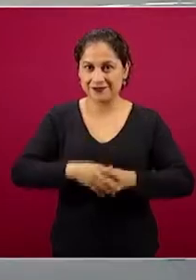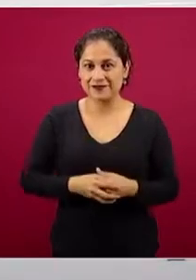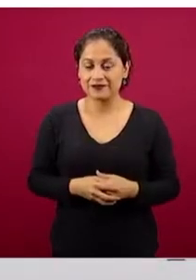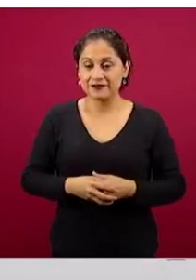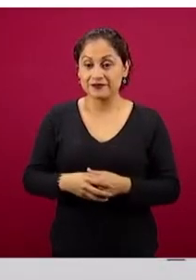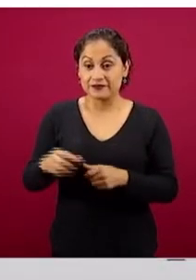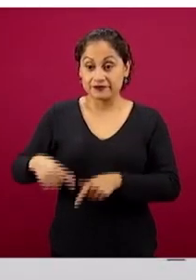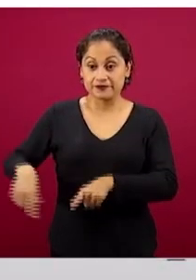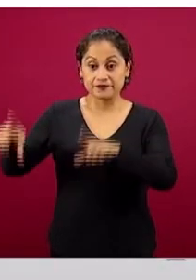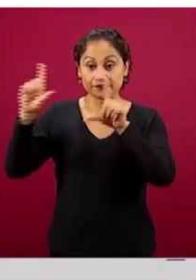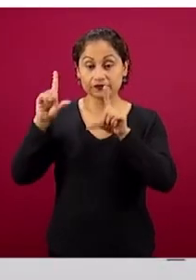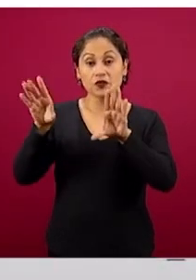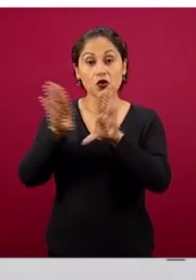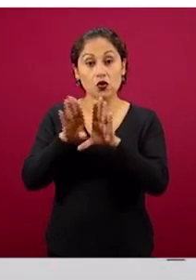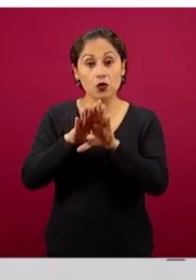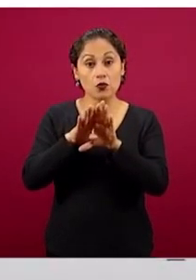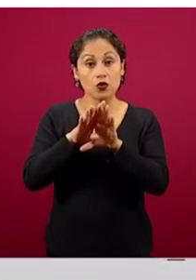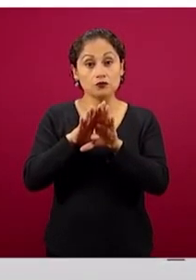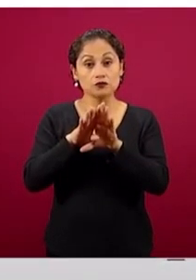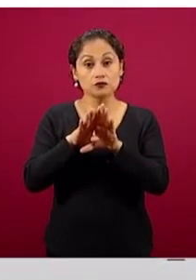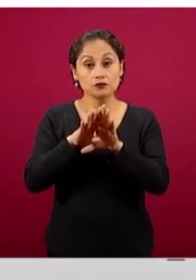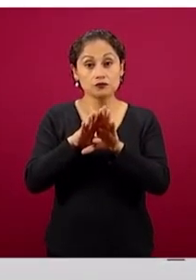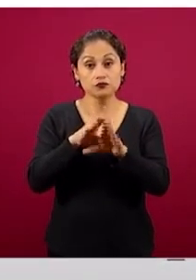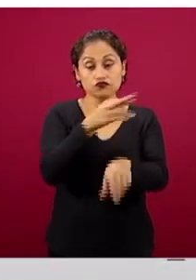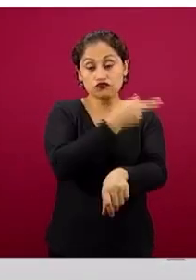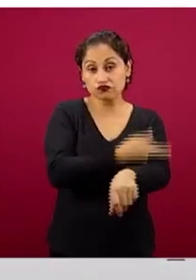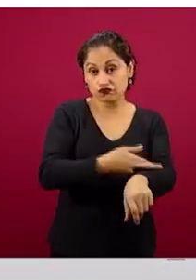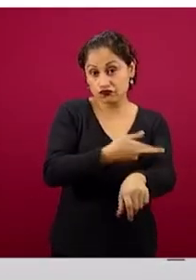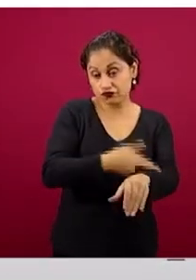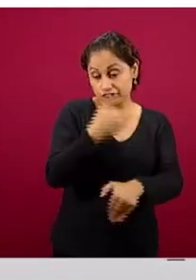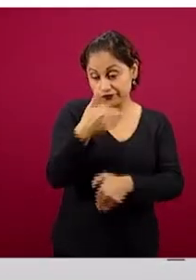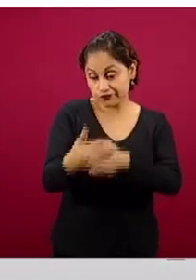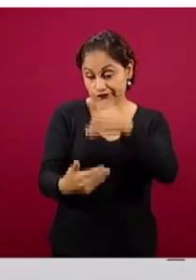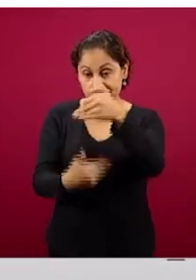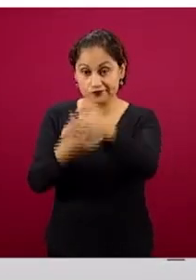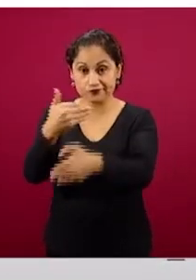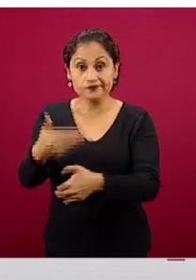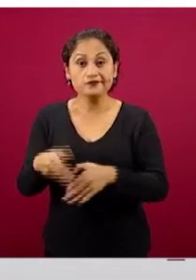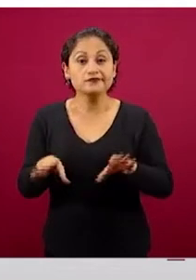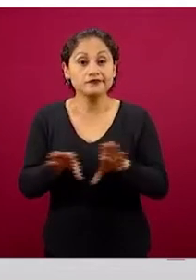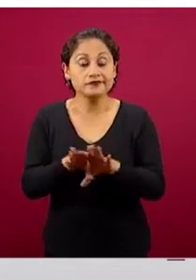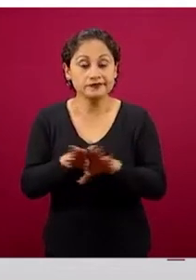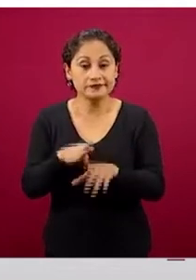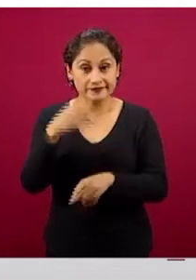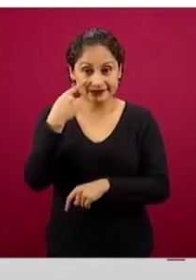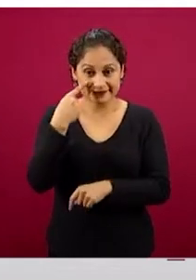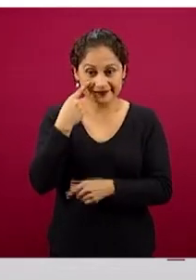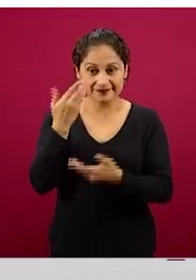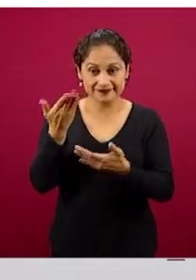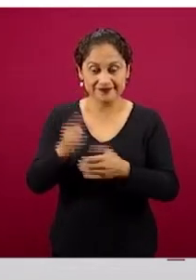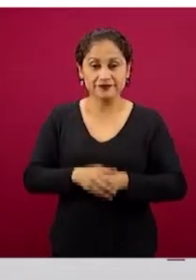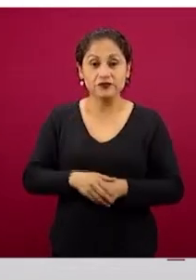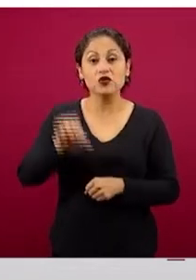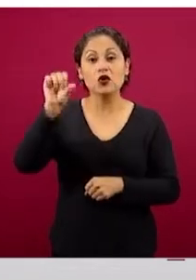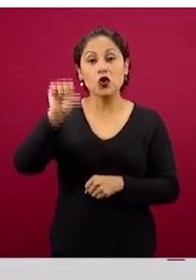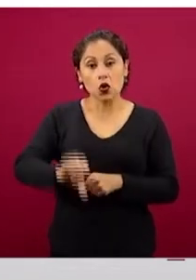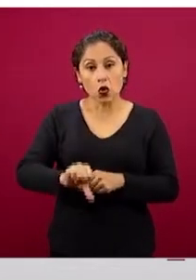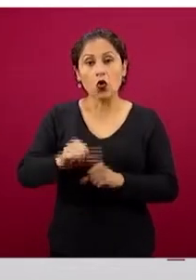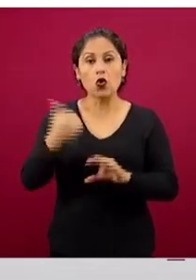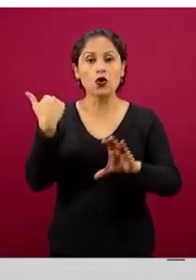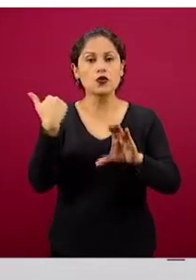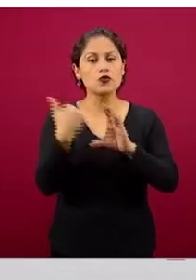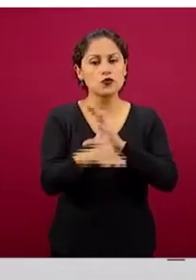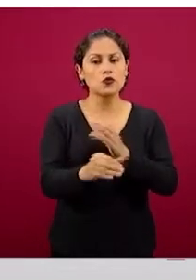de la dispersión, pues vean cómo hoy se volvieron a dispersar un número